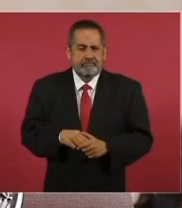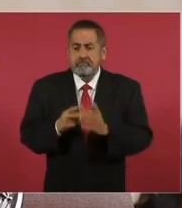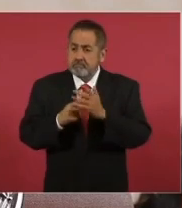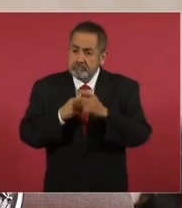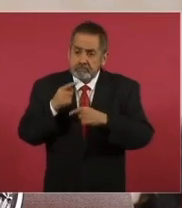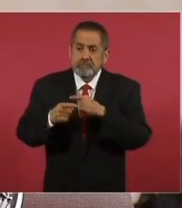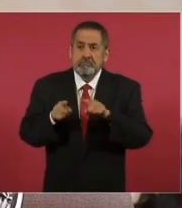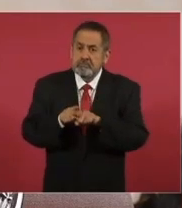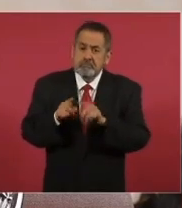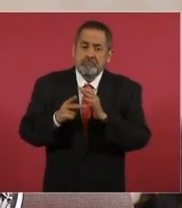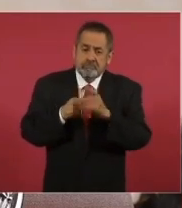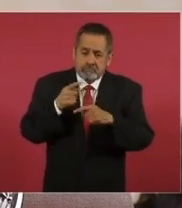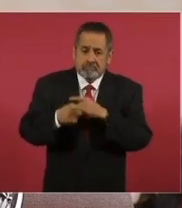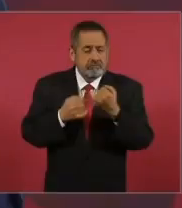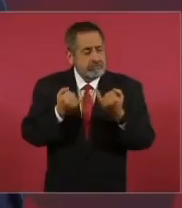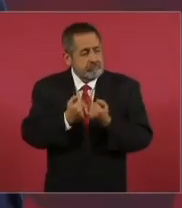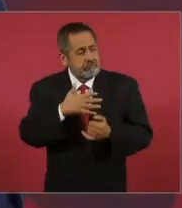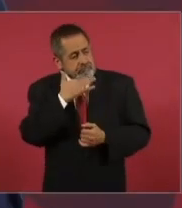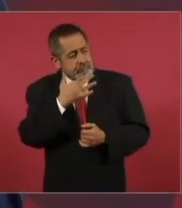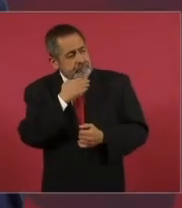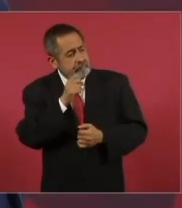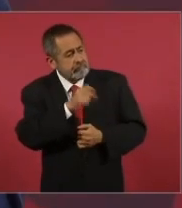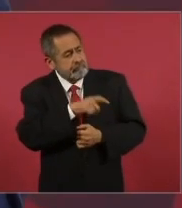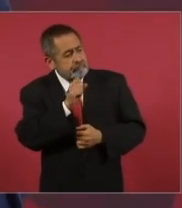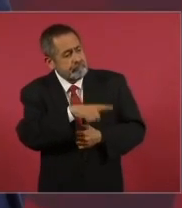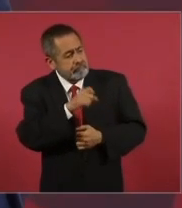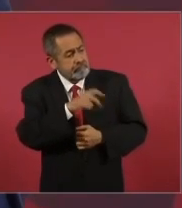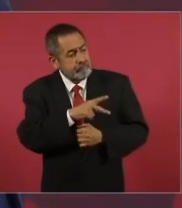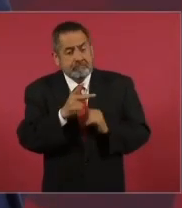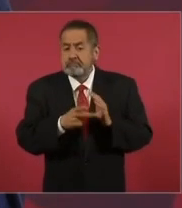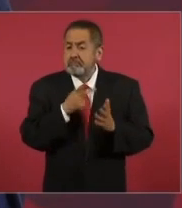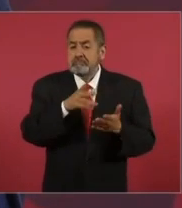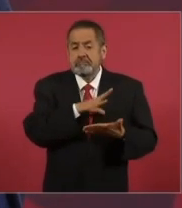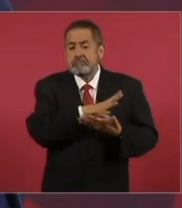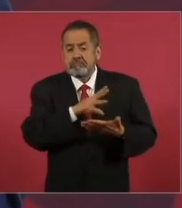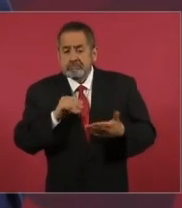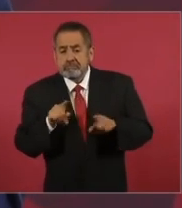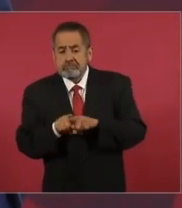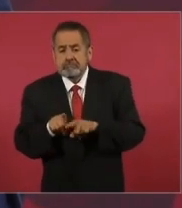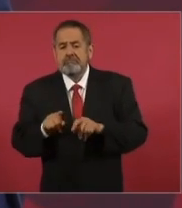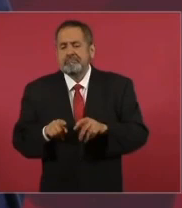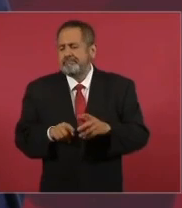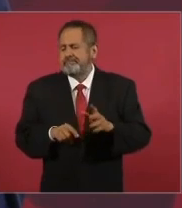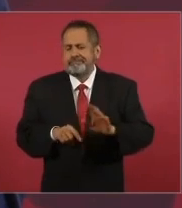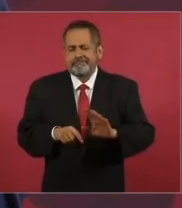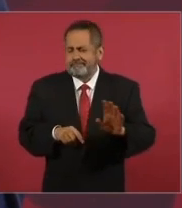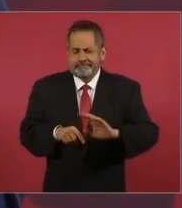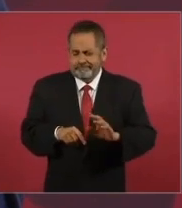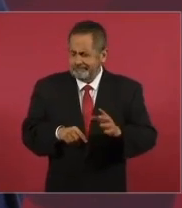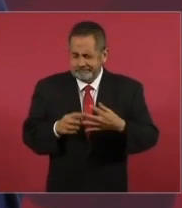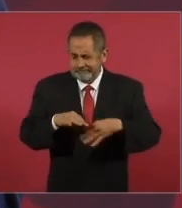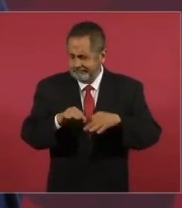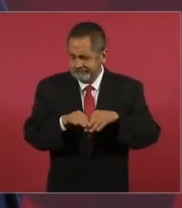repetir esas conductas, eso es lo más importante.